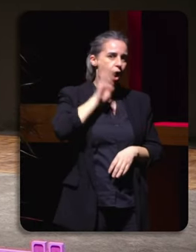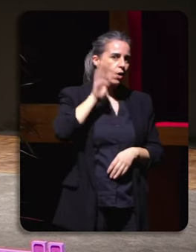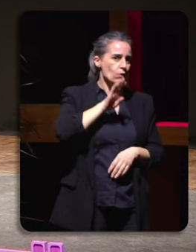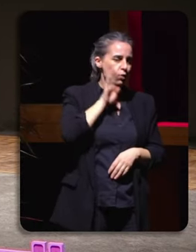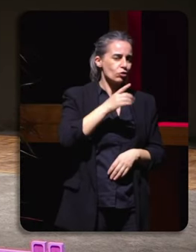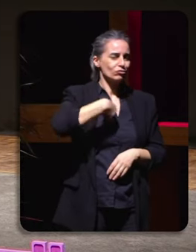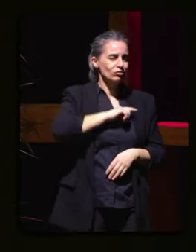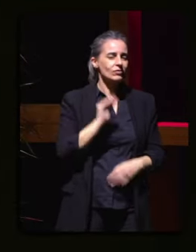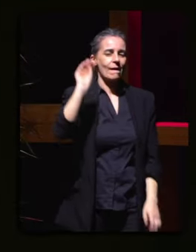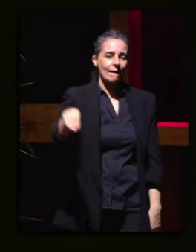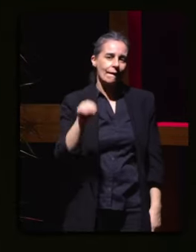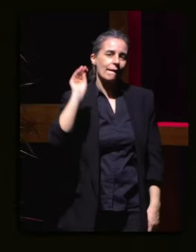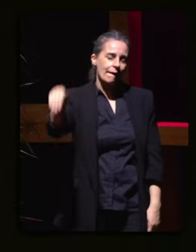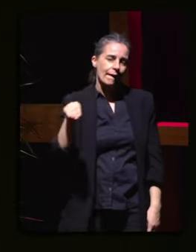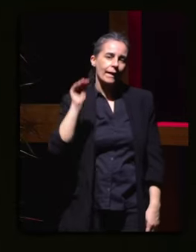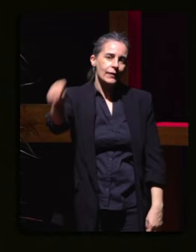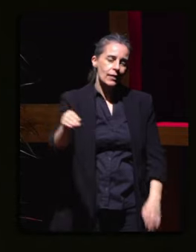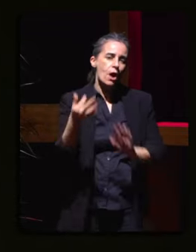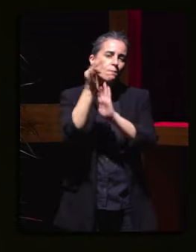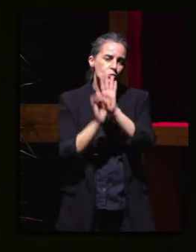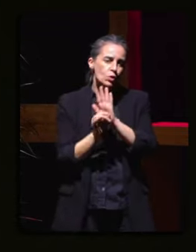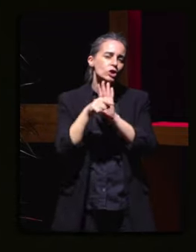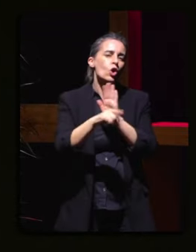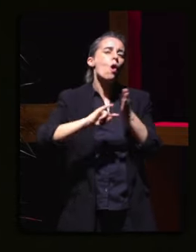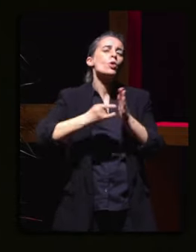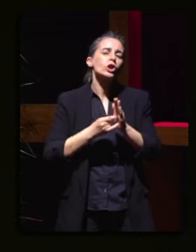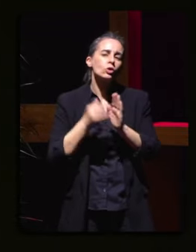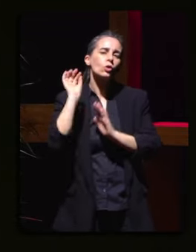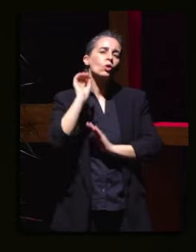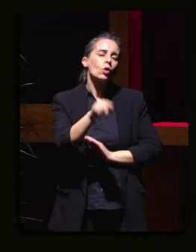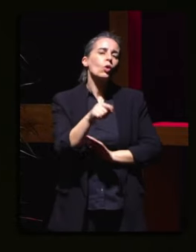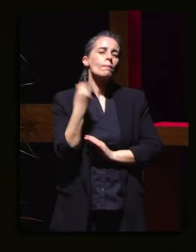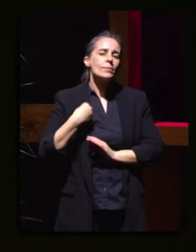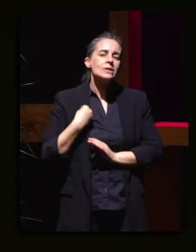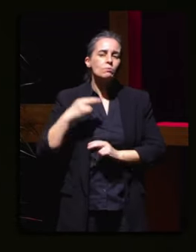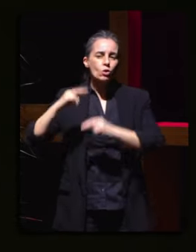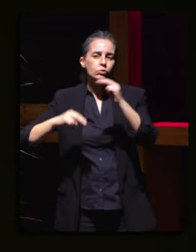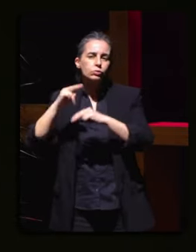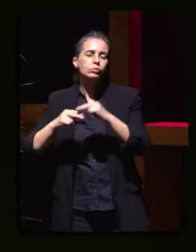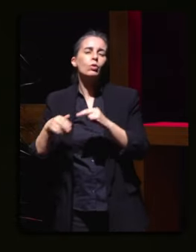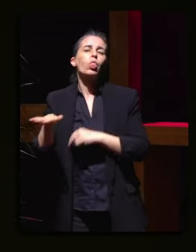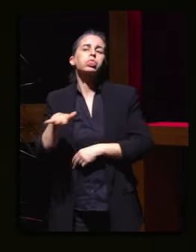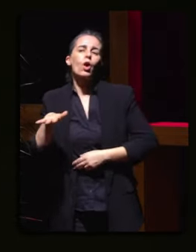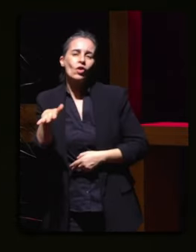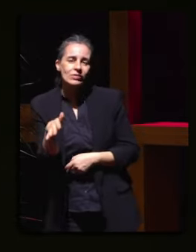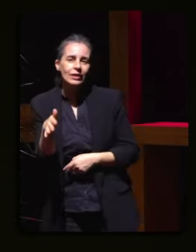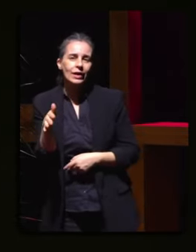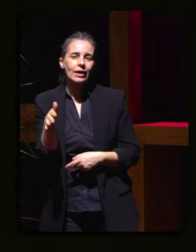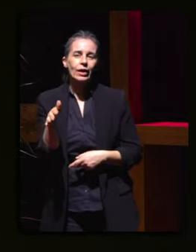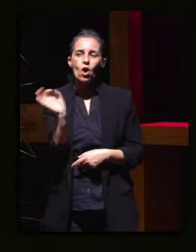insistentemente polo orzamento que tiña ese proxecto, por donde se iban a construir eses floteis, que